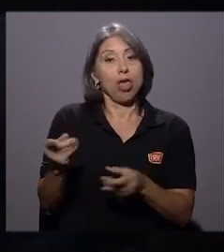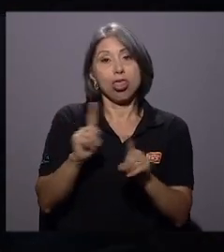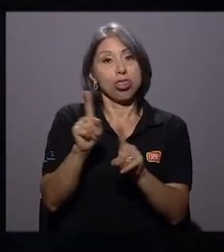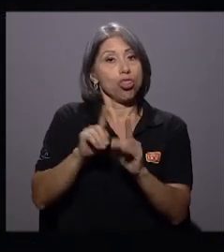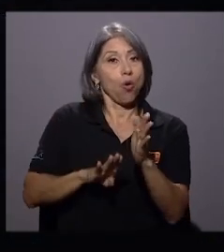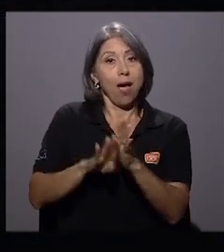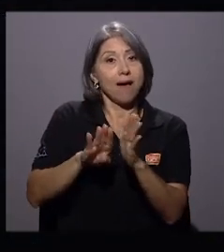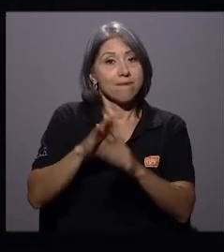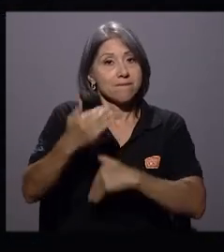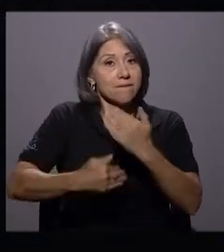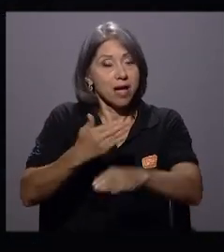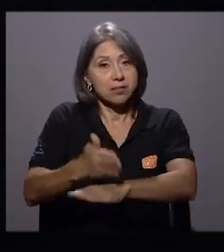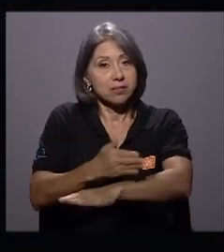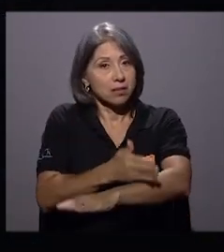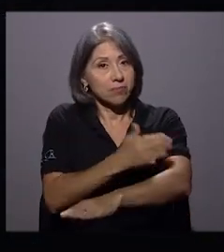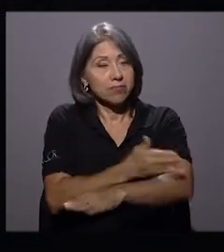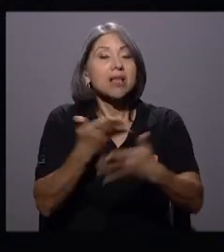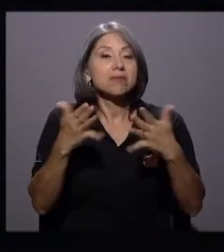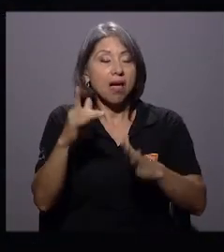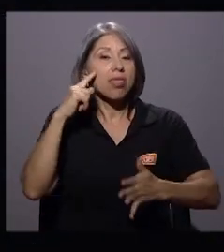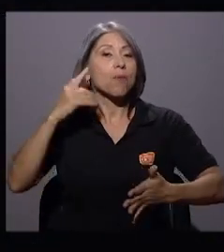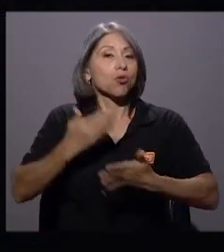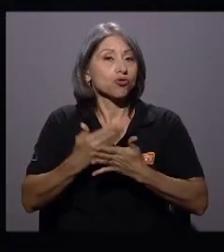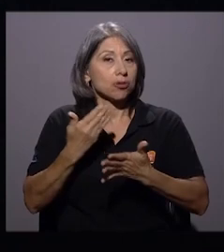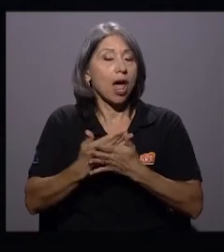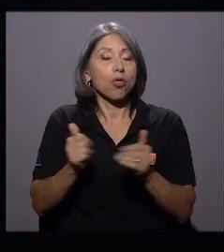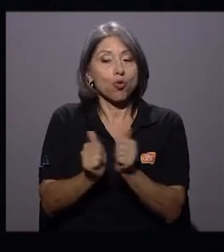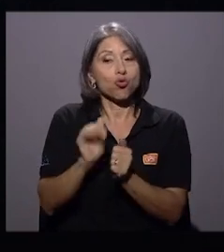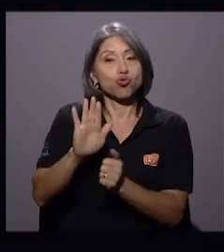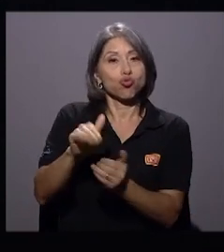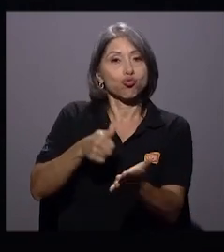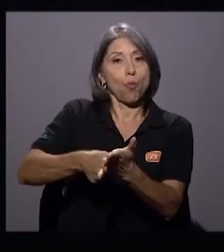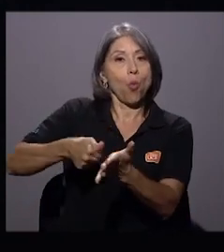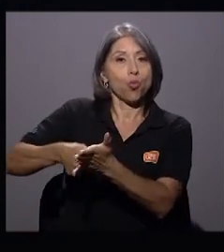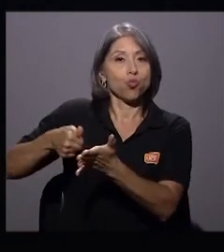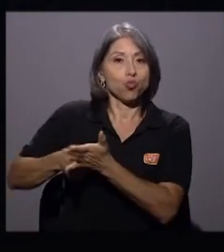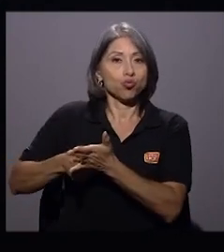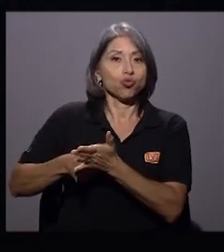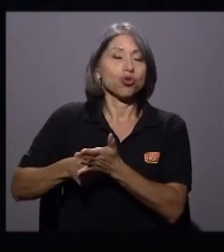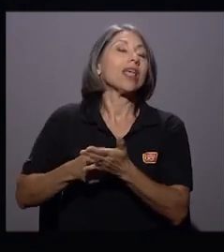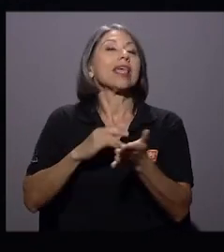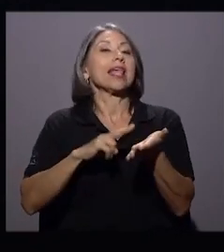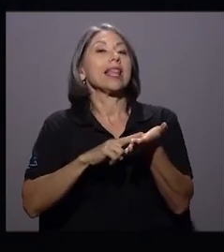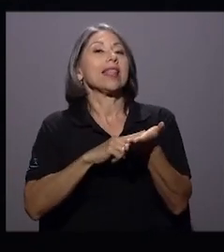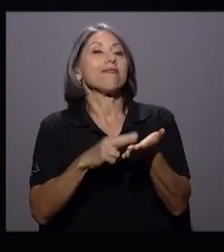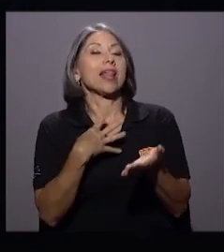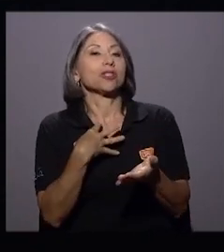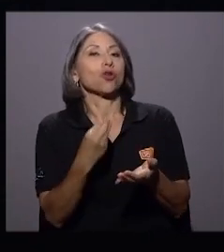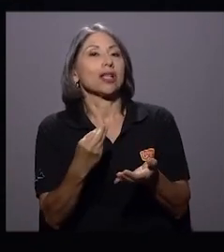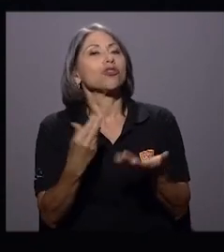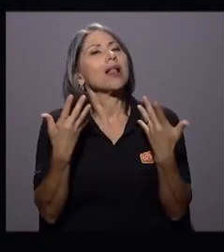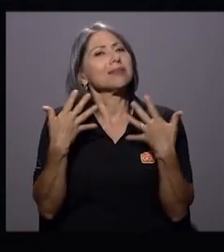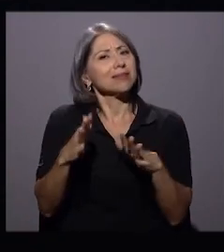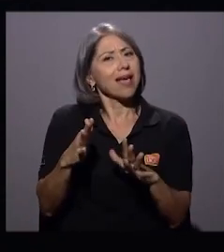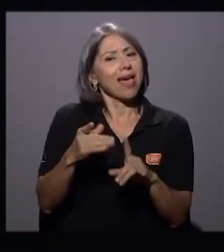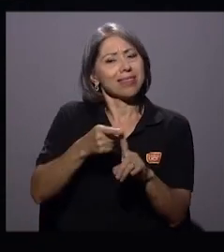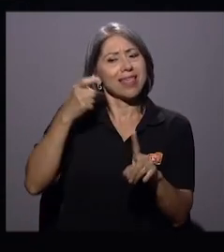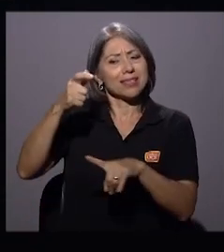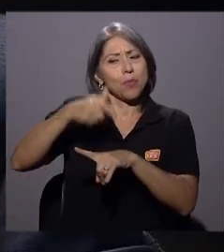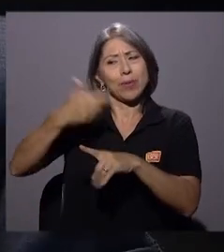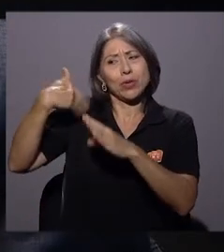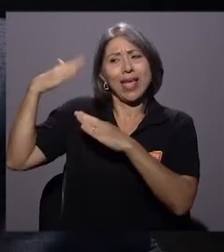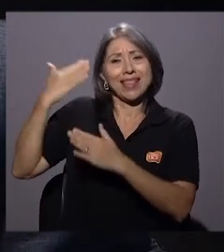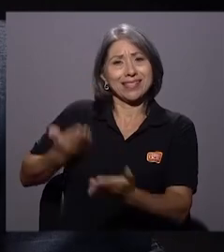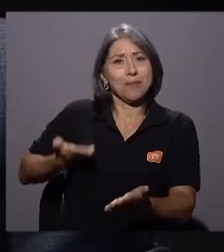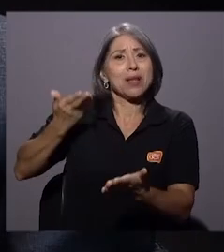Legislativa. Ya está demostrado por la cantidad de los votos. Y Liberación Nacional ofreció el apoyo desde el momento en que se presentó el proyecto de ley.